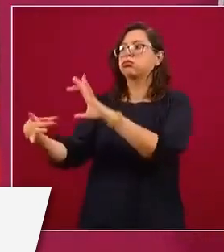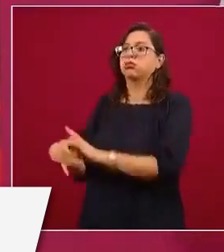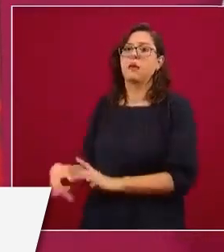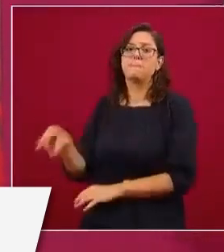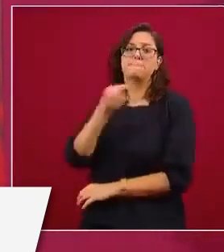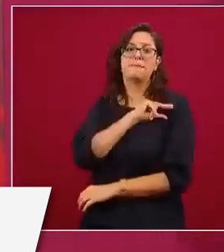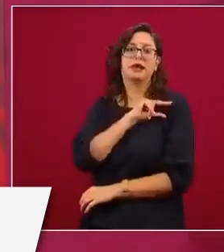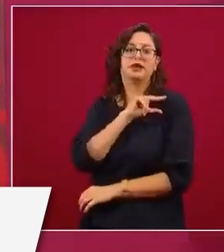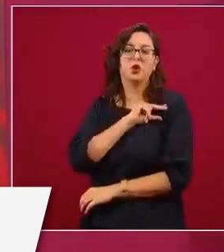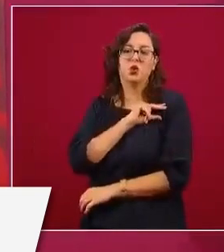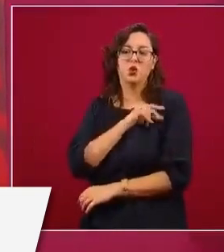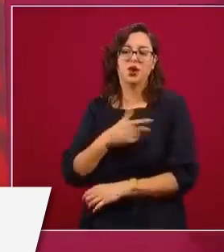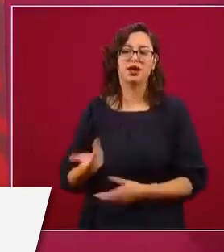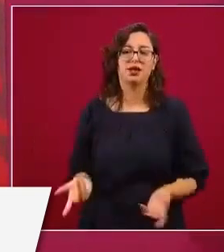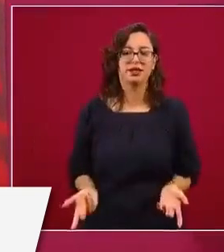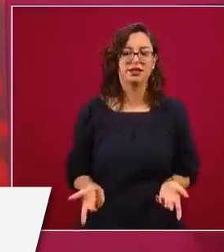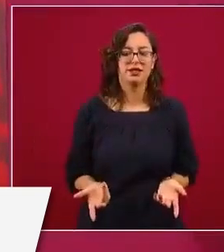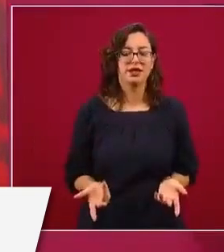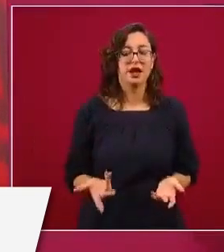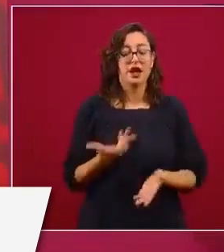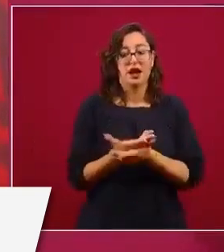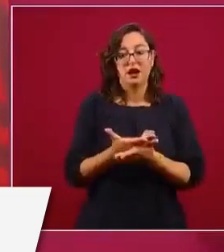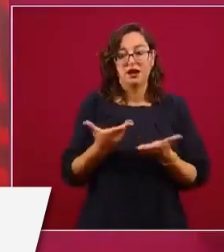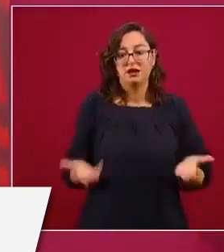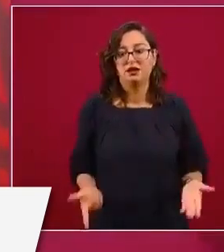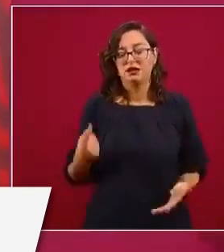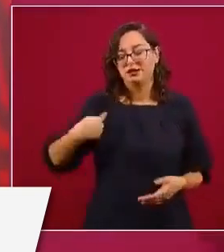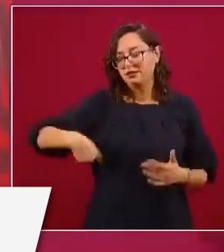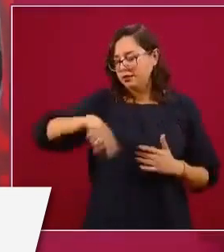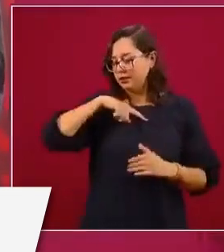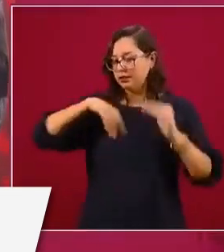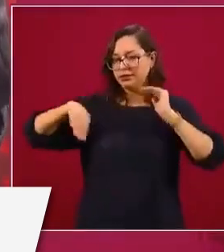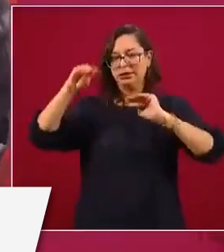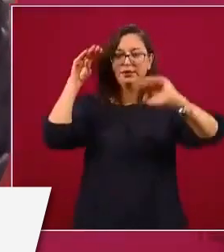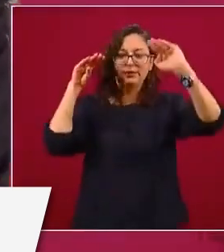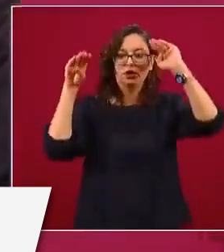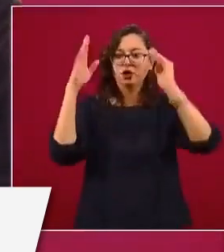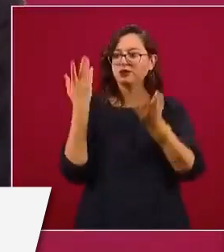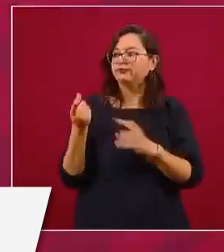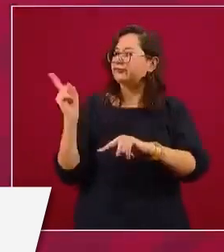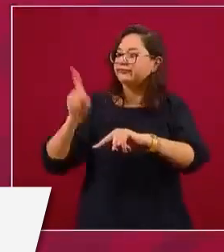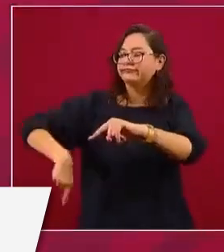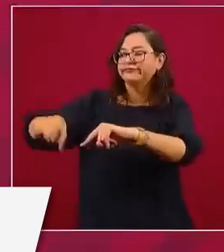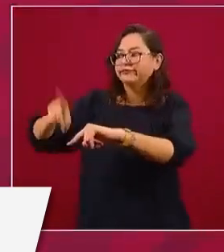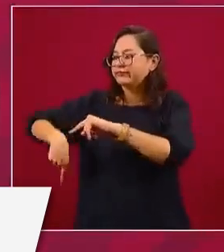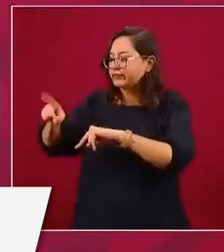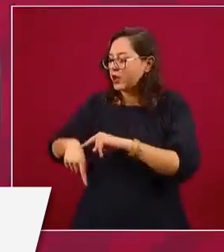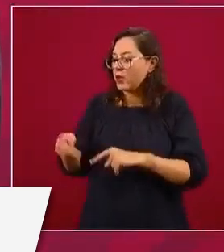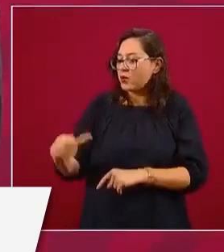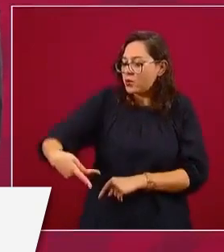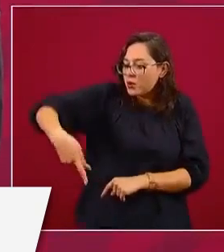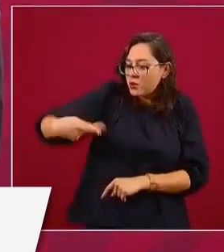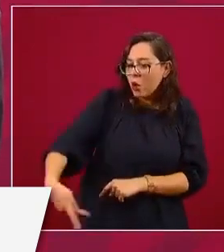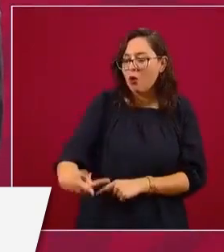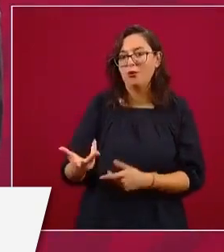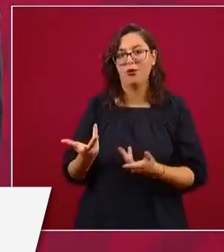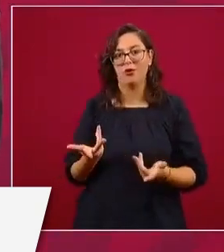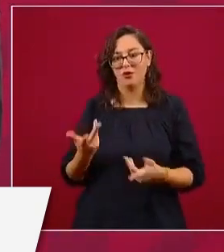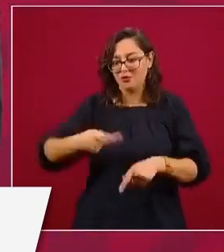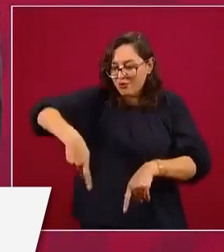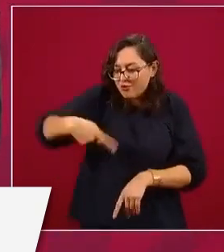Entonces, estamos buscando la forma de mejorar todo lo que tiene que ver con servicios